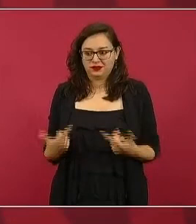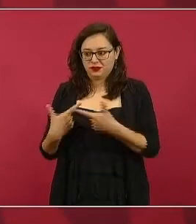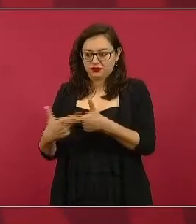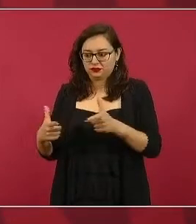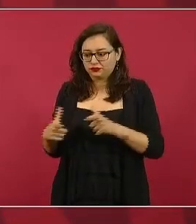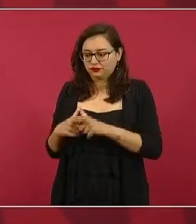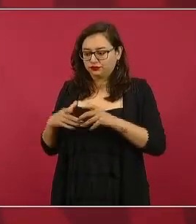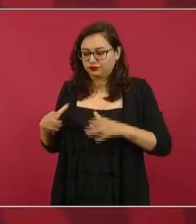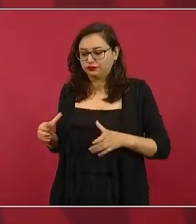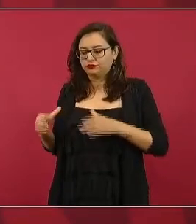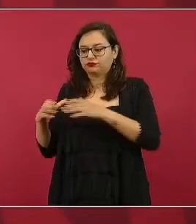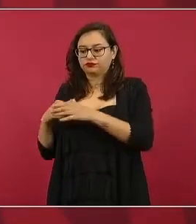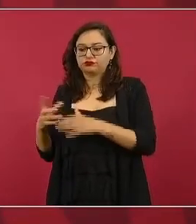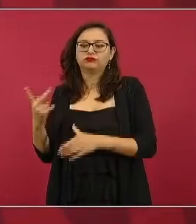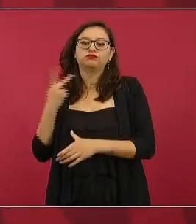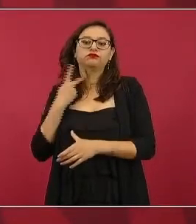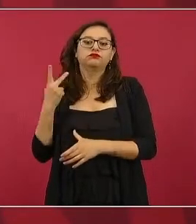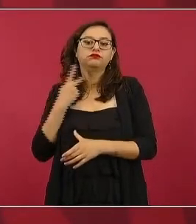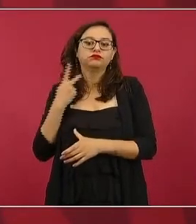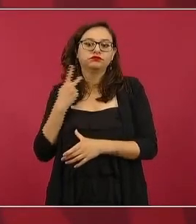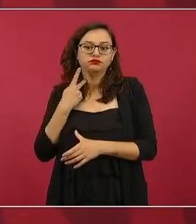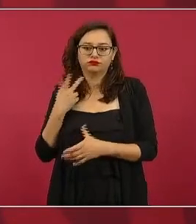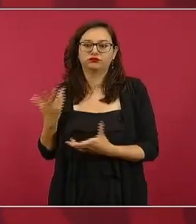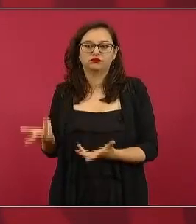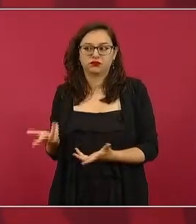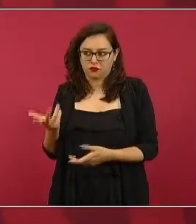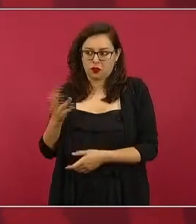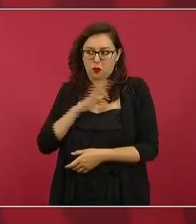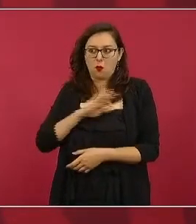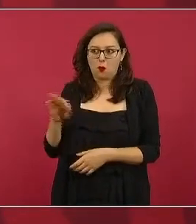de políticos corruptos